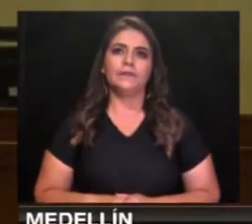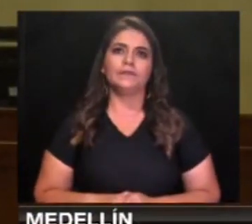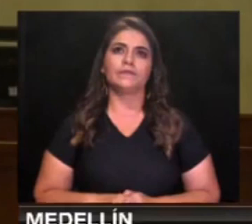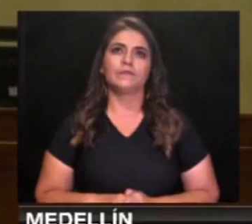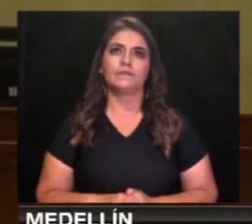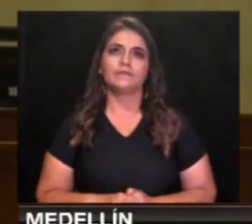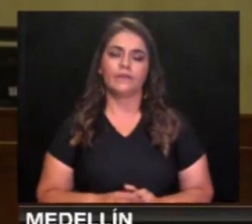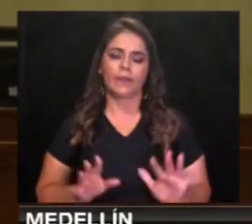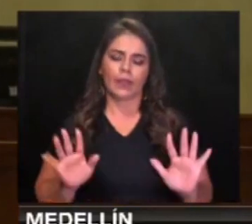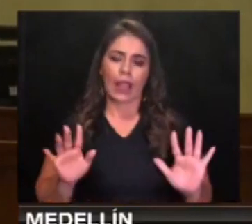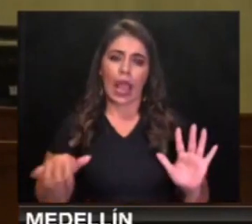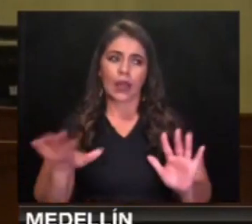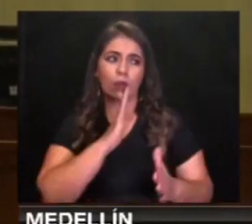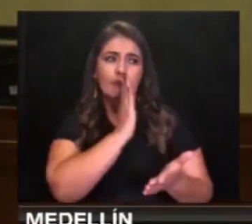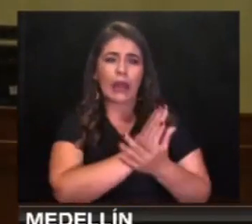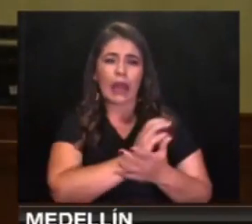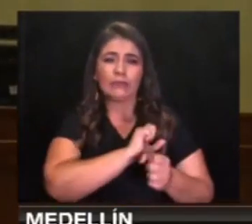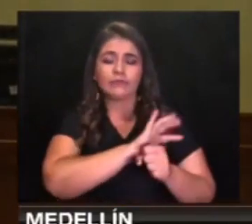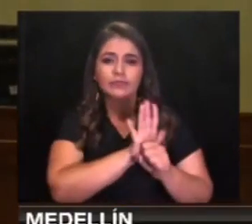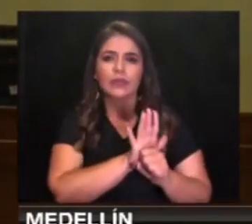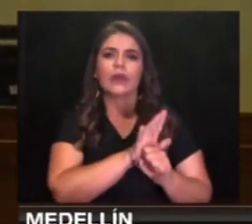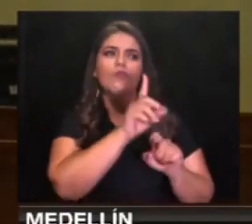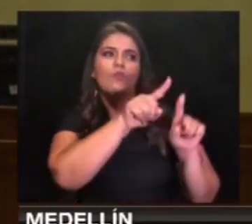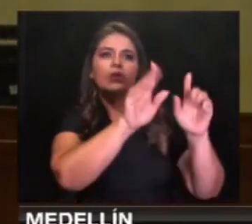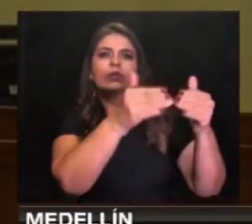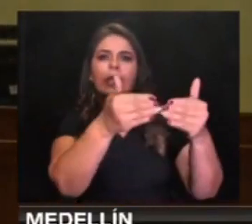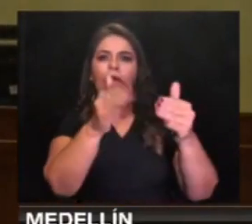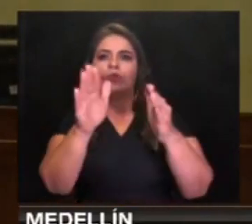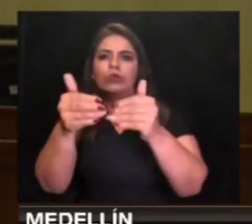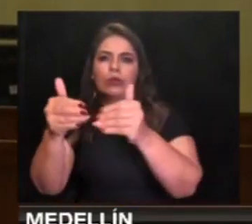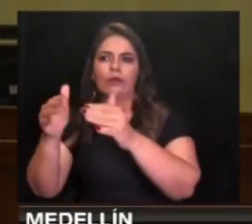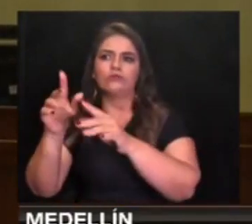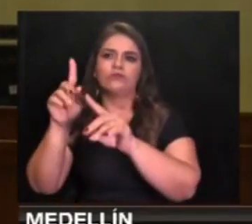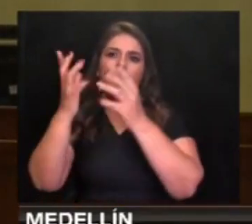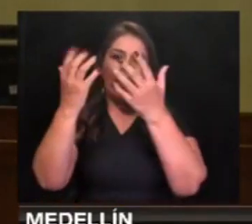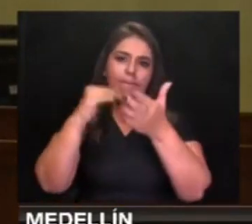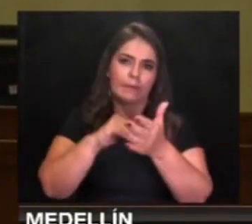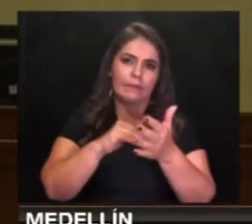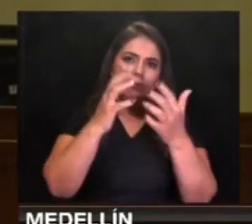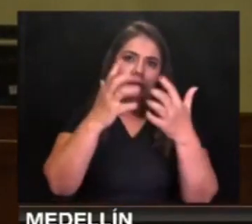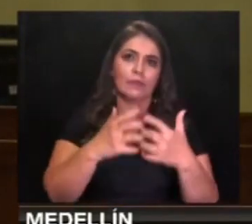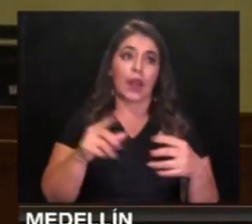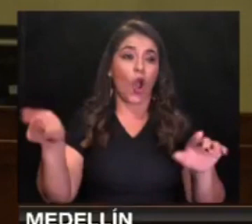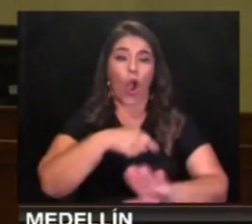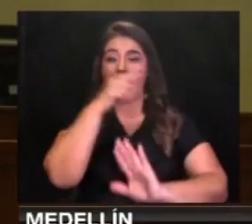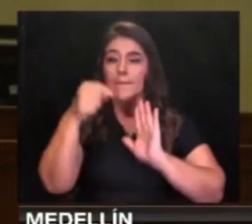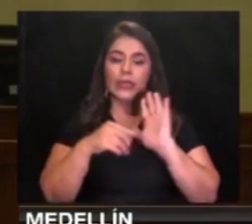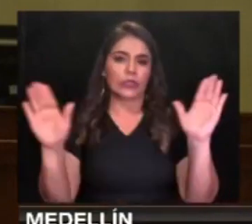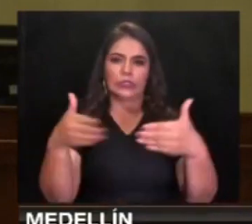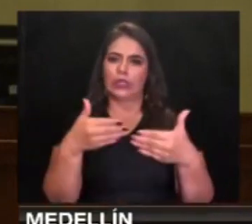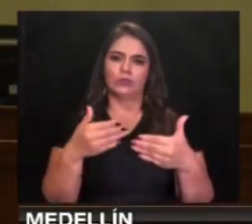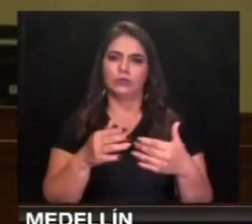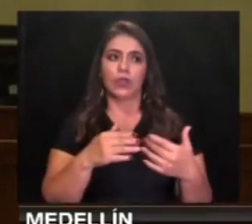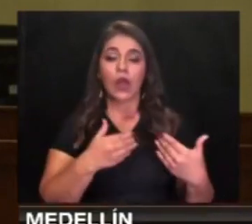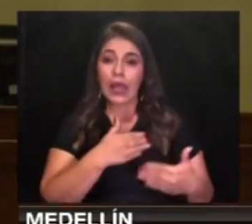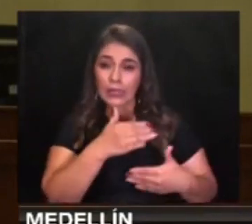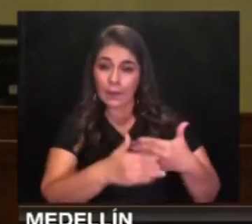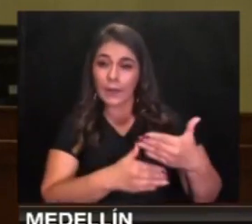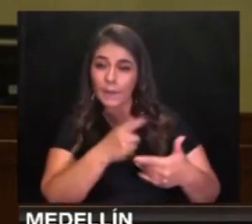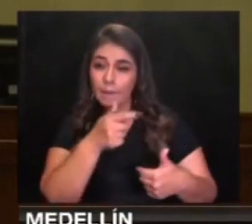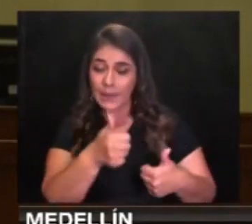caso de que se presente un brote, podamos hacer cierres sectorizados y no tener que hacer cierres completos. si esto funciona bien,